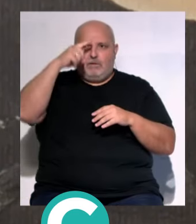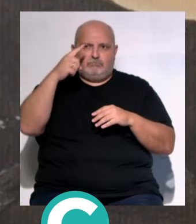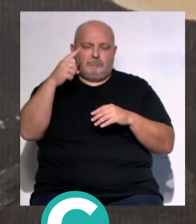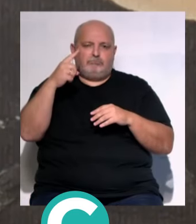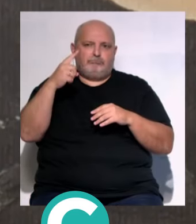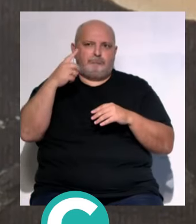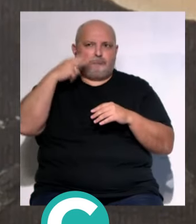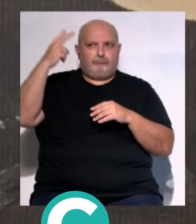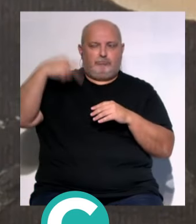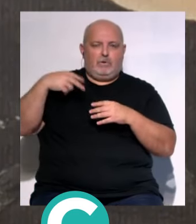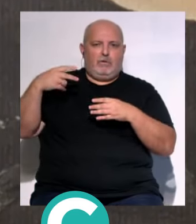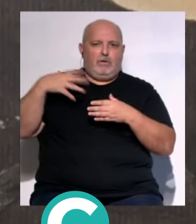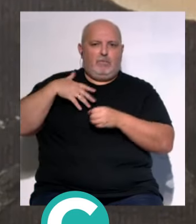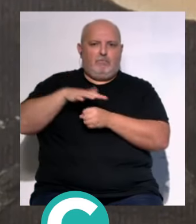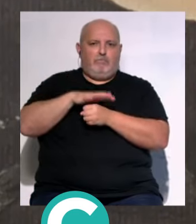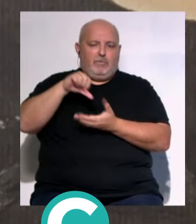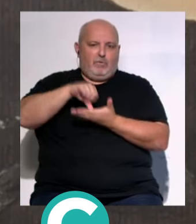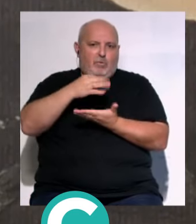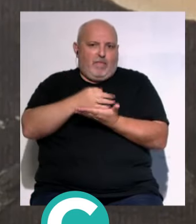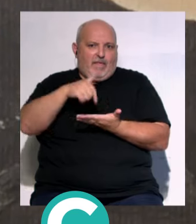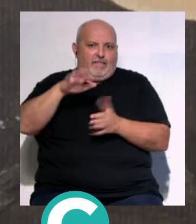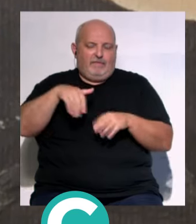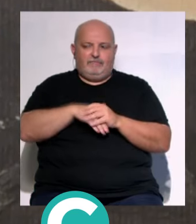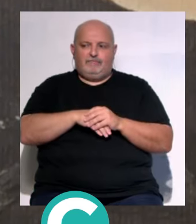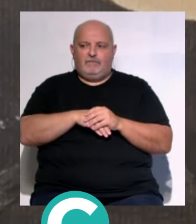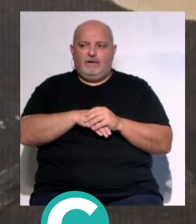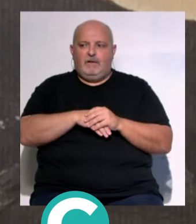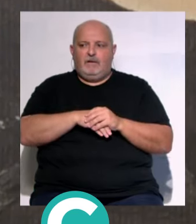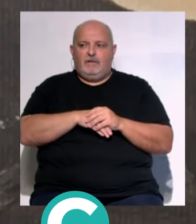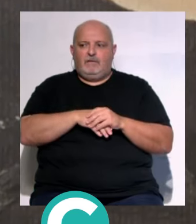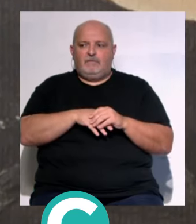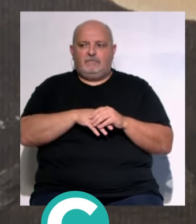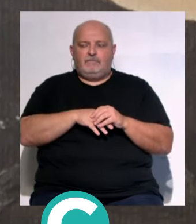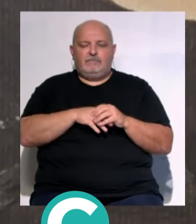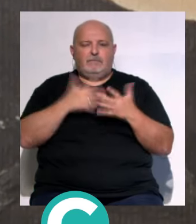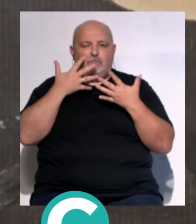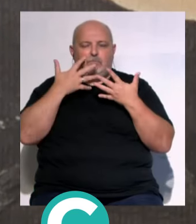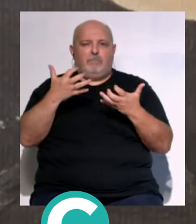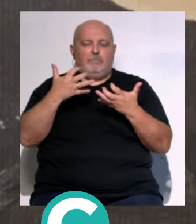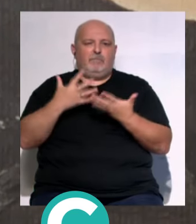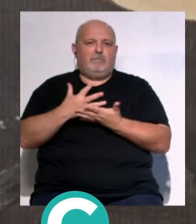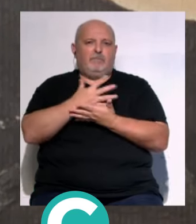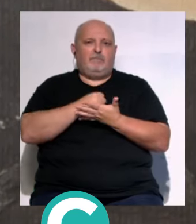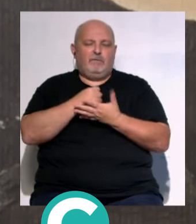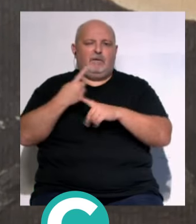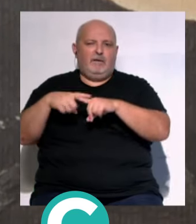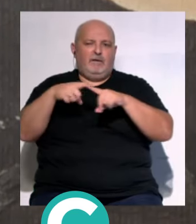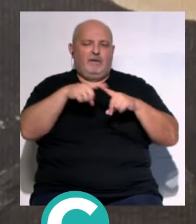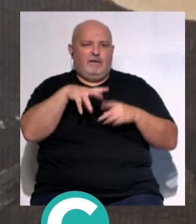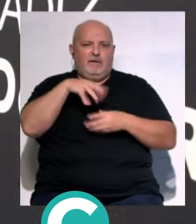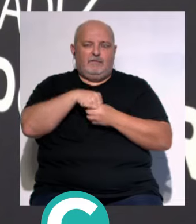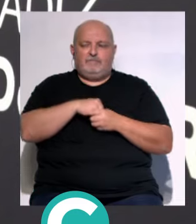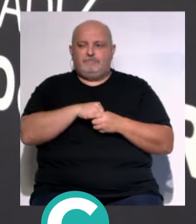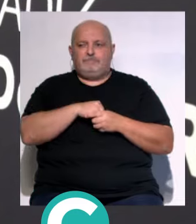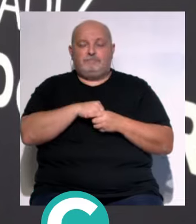se le tenga pues como una... ...vamos pues... ...como algo que destaque... ...entre todas las cuestiones... ...con las que puede